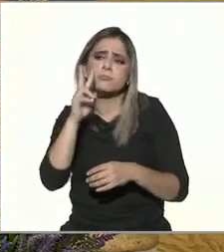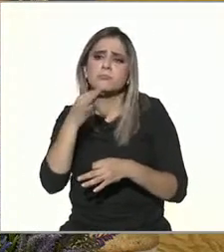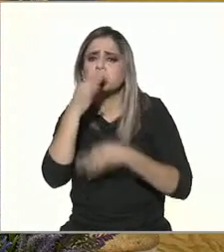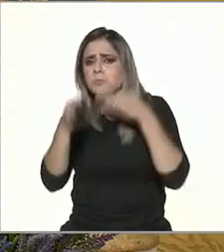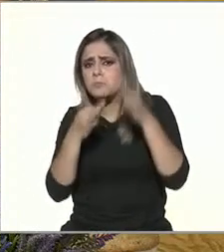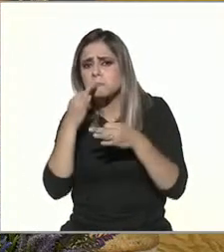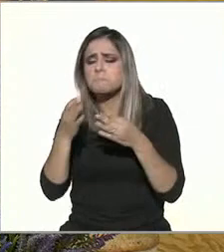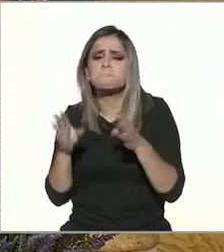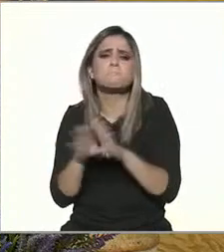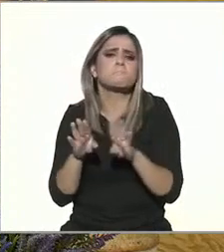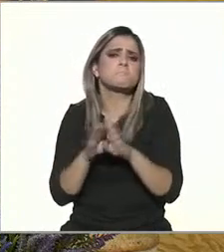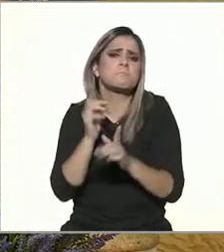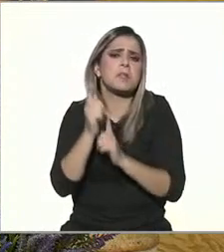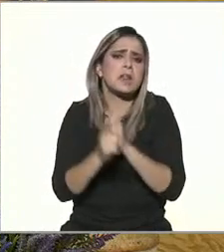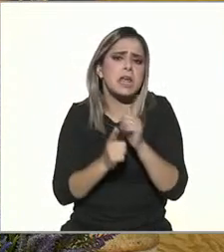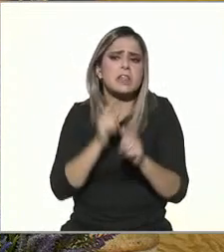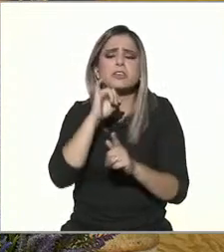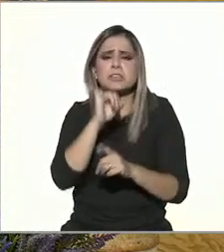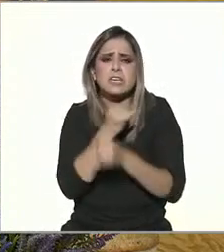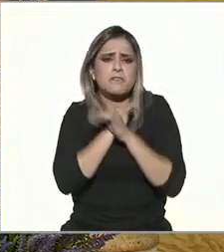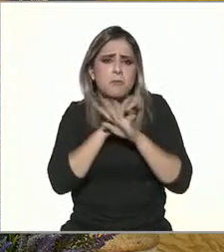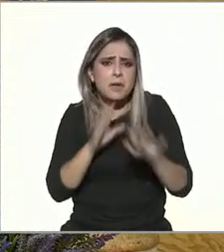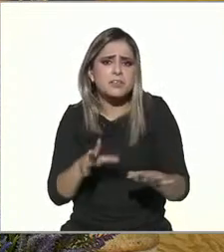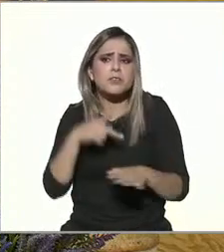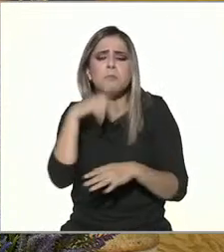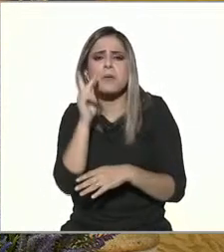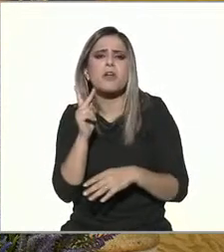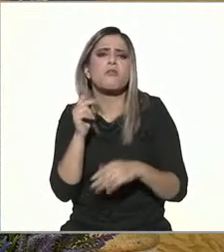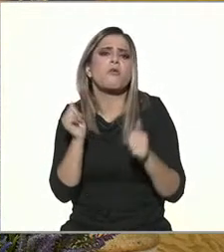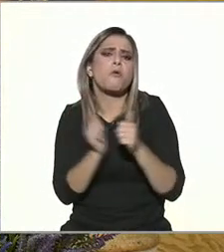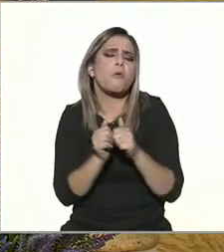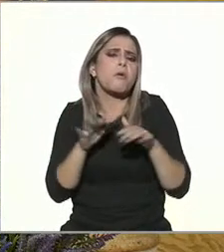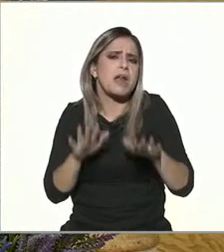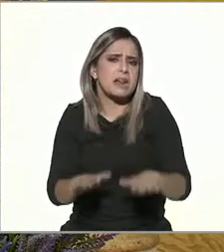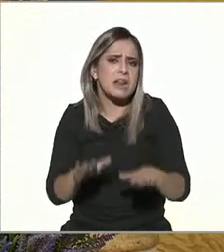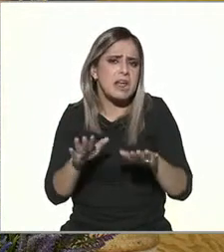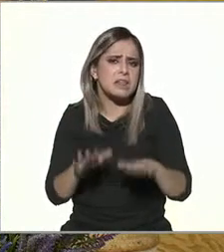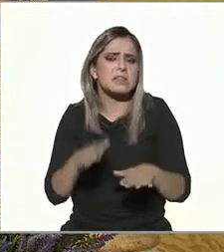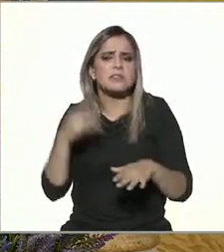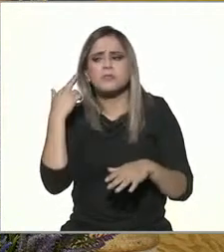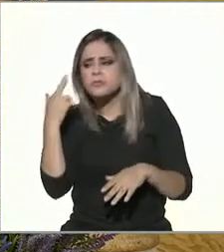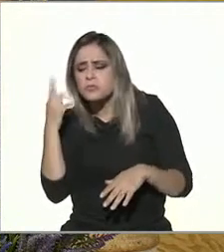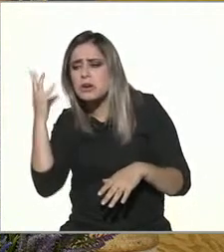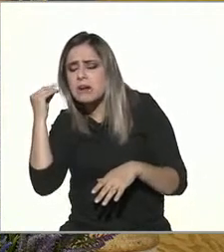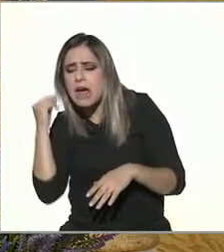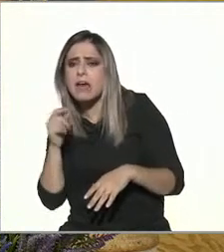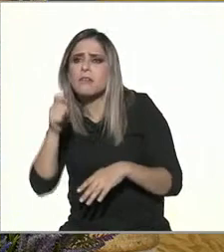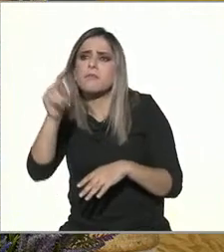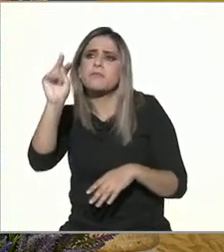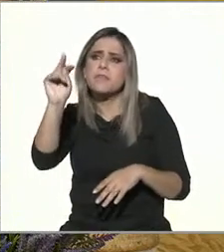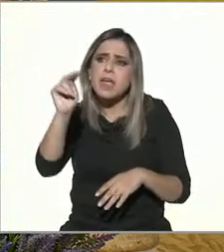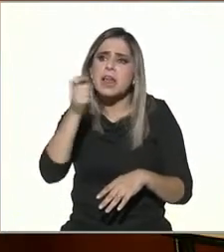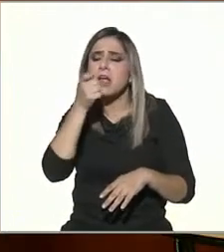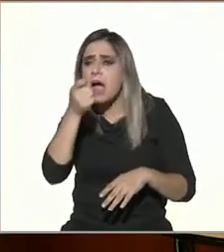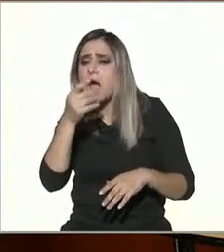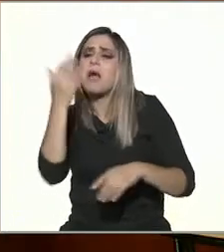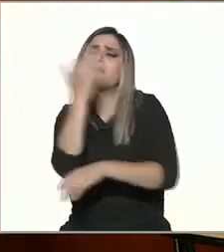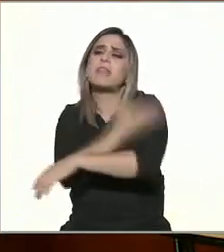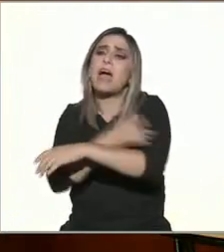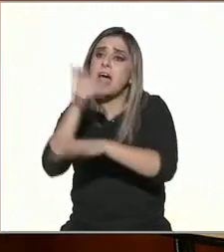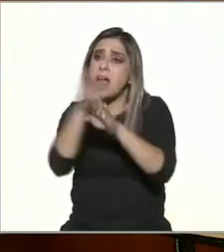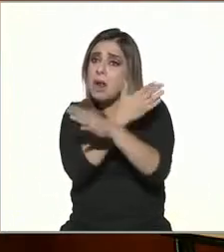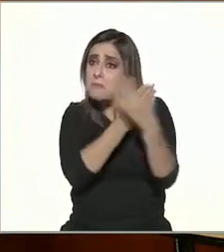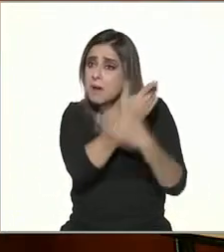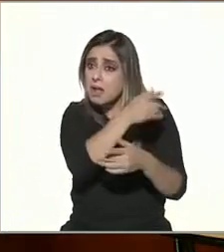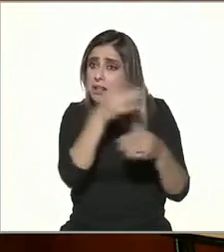lentos, eran, sí, nos informábamos, pero de una forma más reservada en ese sentido. Ahora los